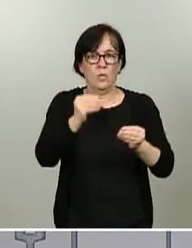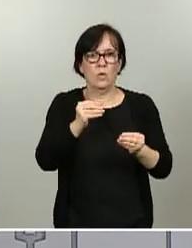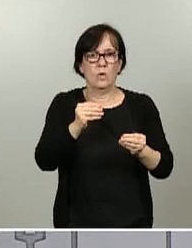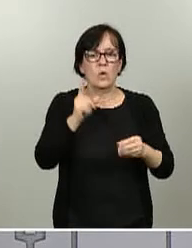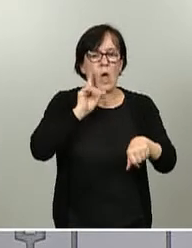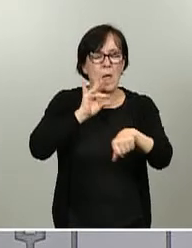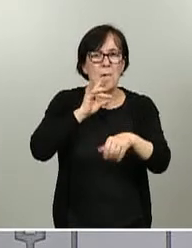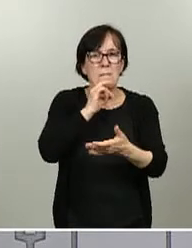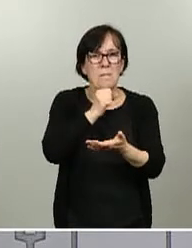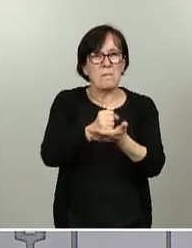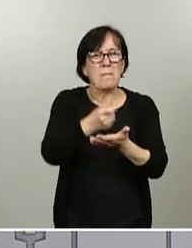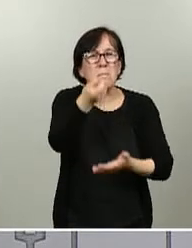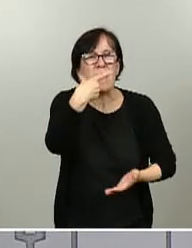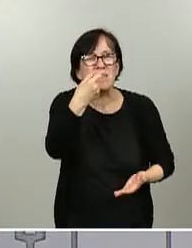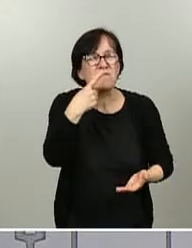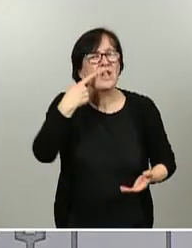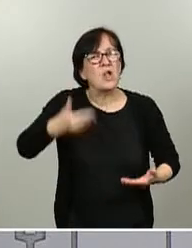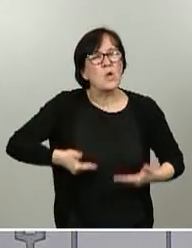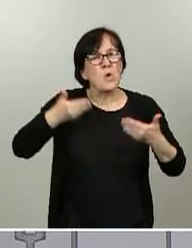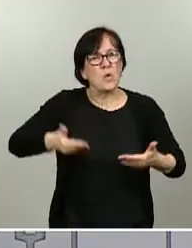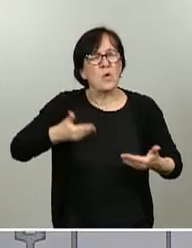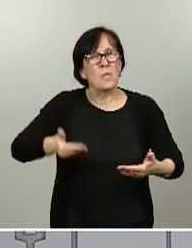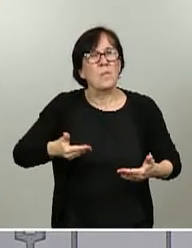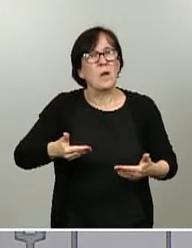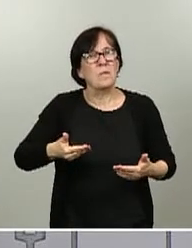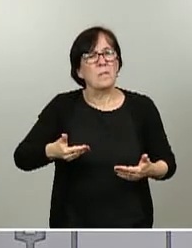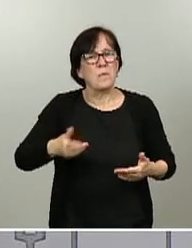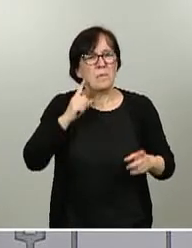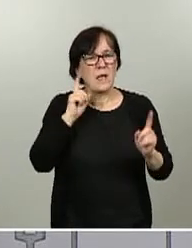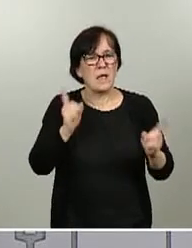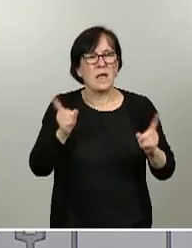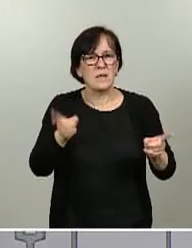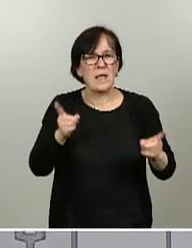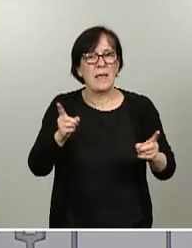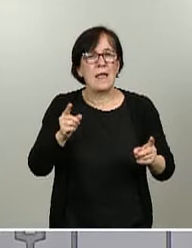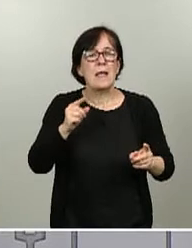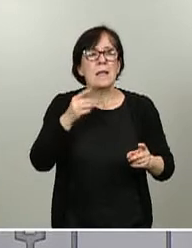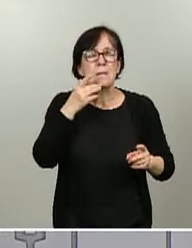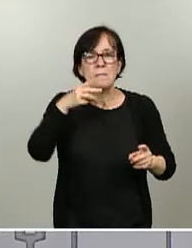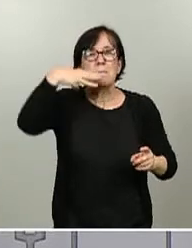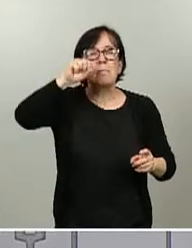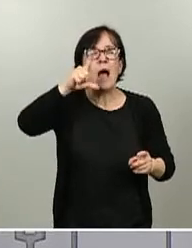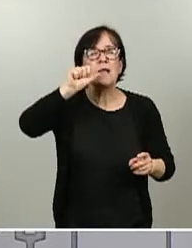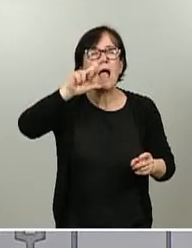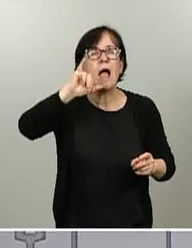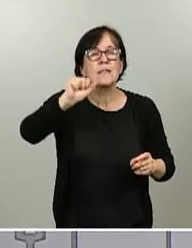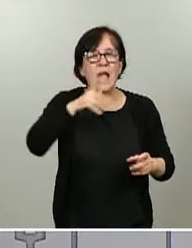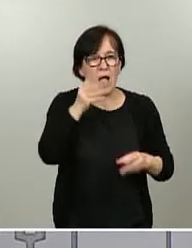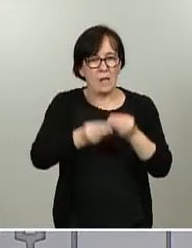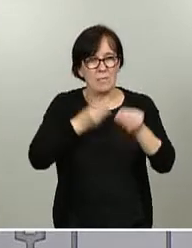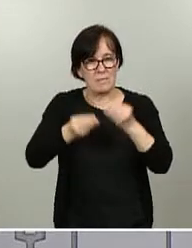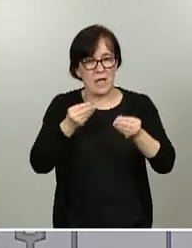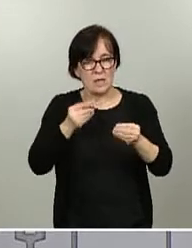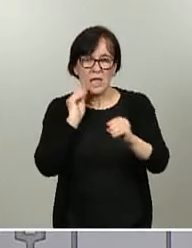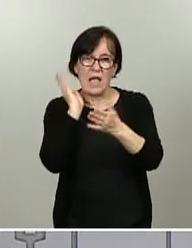utiliza habitualmente para la prevención de la malaria y en algunos casos para el tratamiento de la malaria, aunque ha llegado a